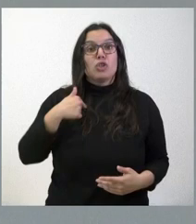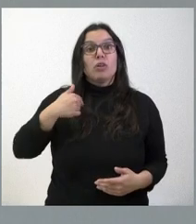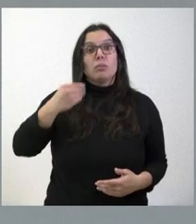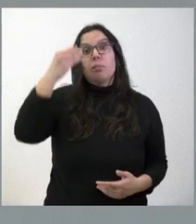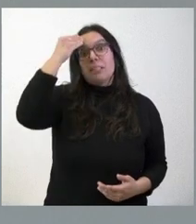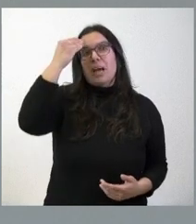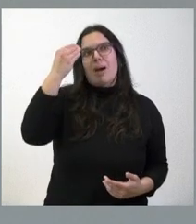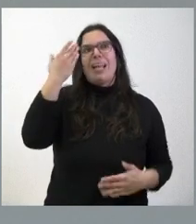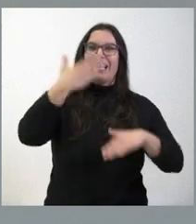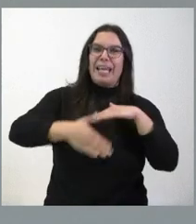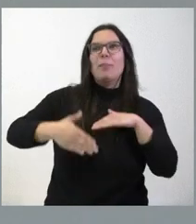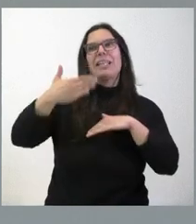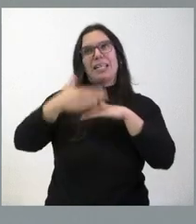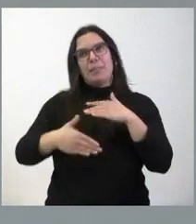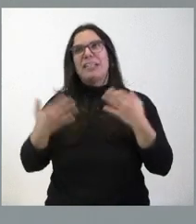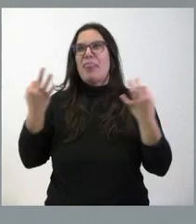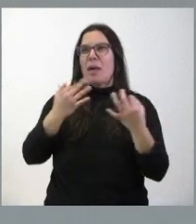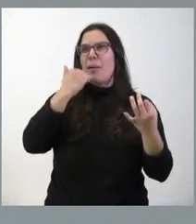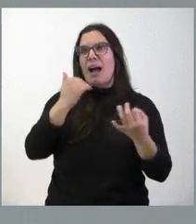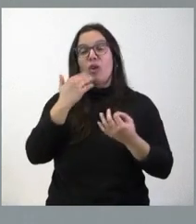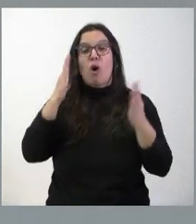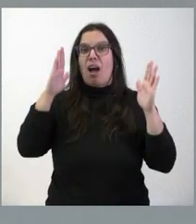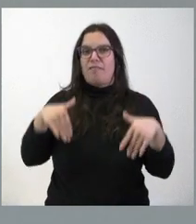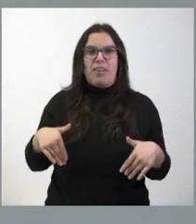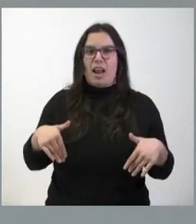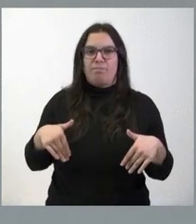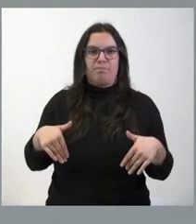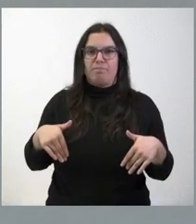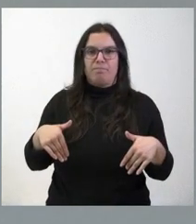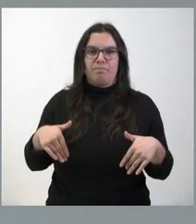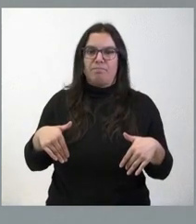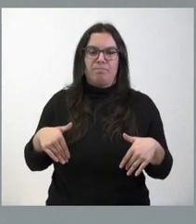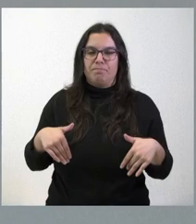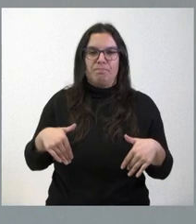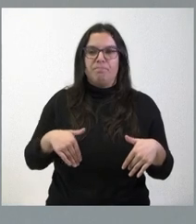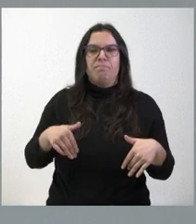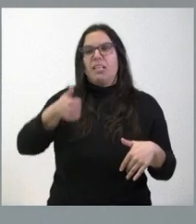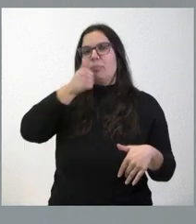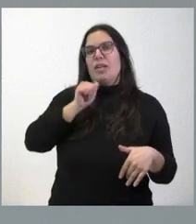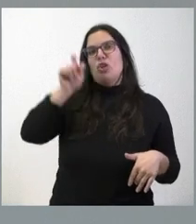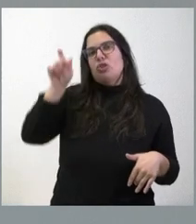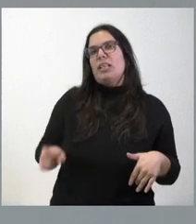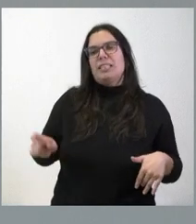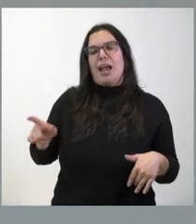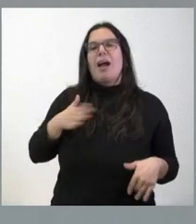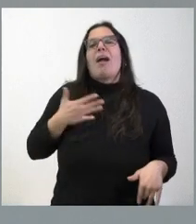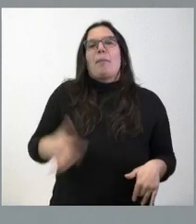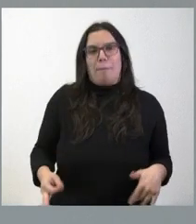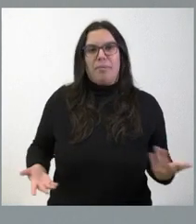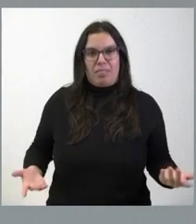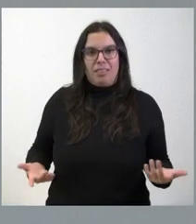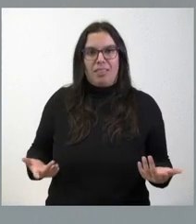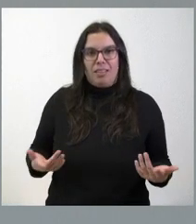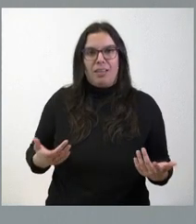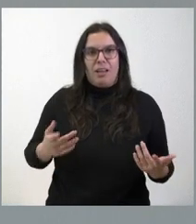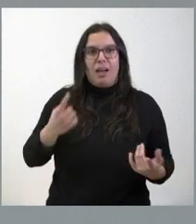líneas rojas no trasvasaría, pero yo estaba equivocado. Y es verdad que Pedro Sánchez es capaz incluso de sorprendernos